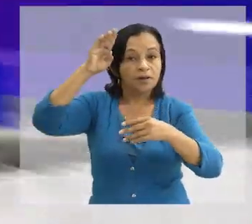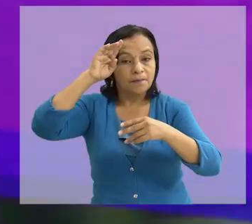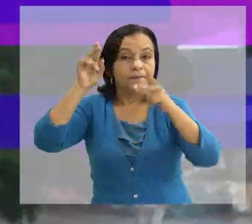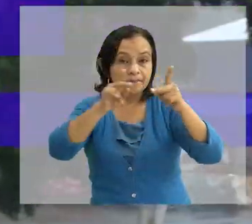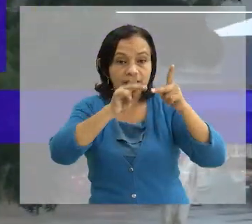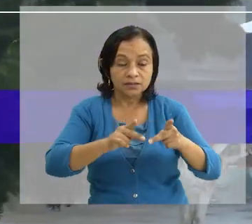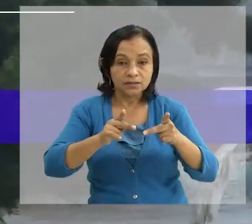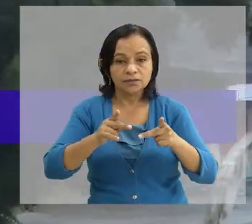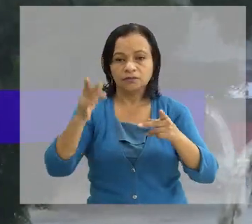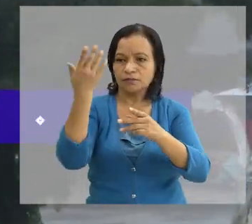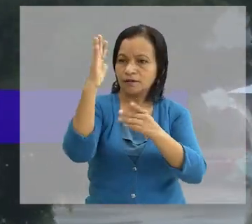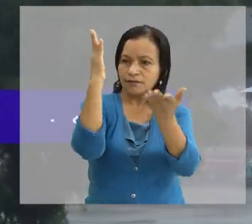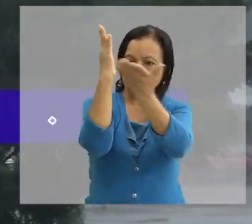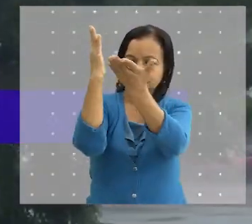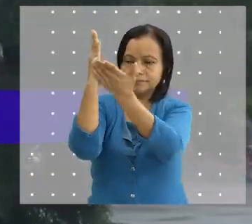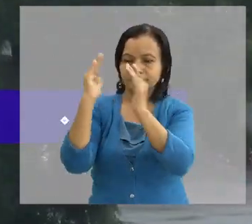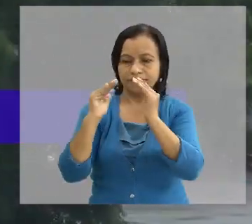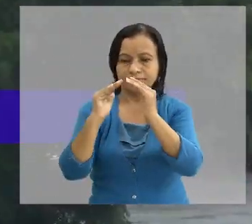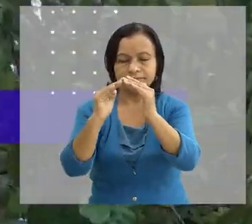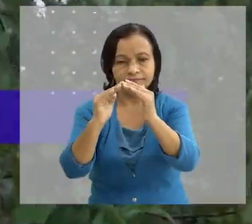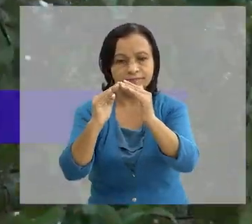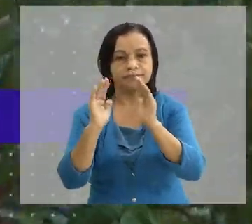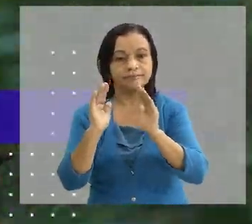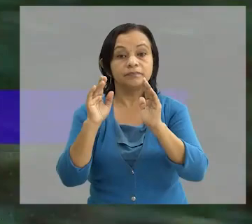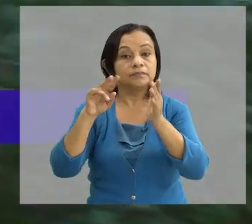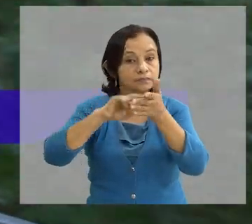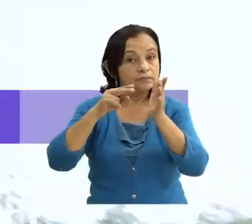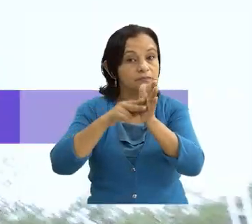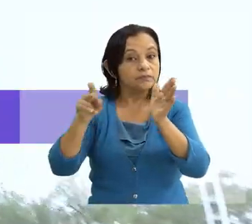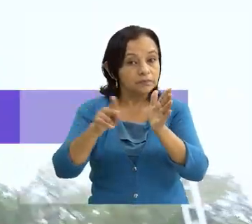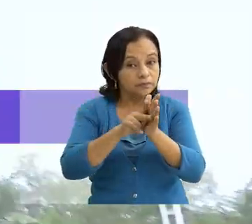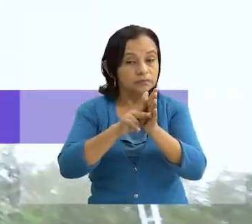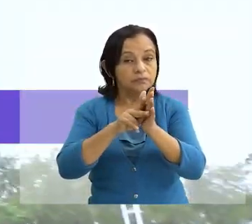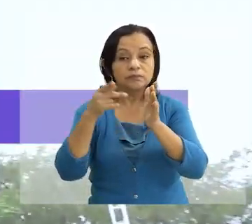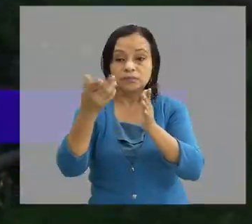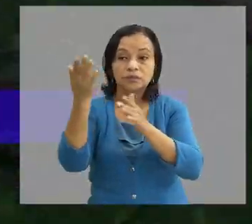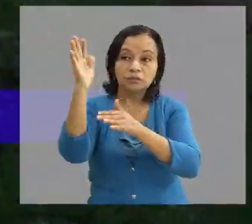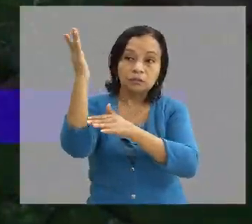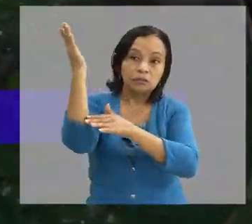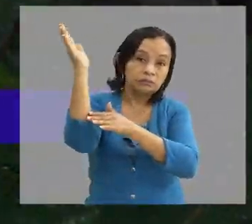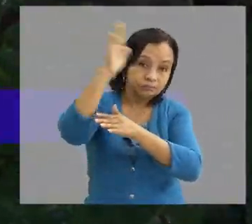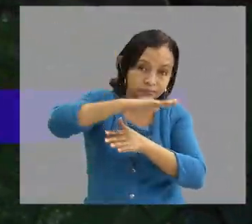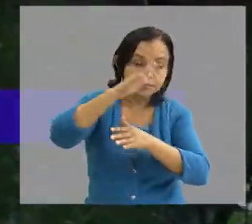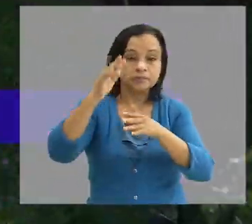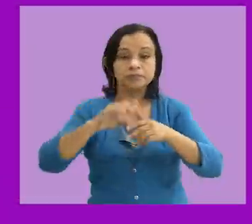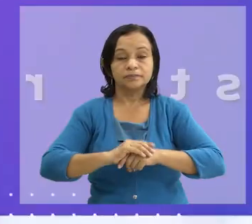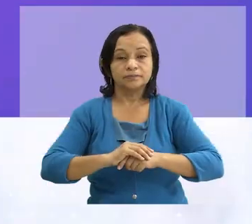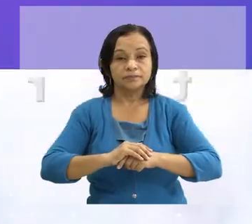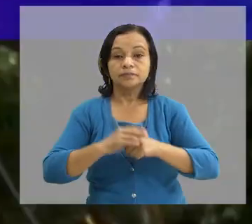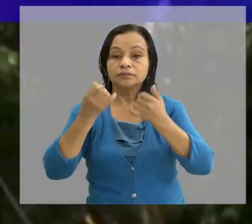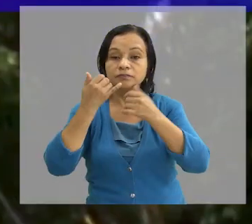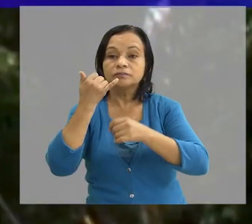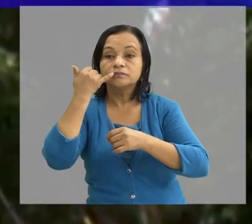personas Podemos los árboles que estén sobre los pechos de las viviendas Y que representen un peligro al momento de una ráfaga de fuerte viento